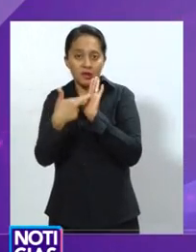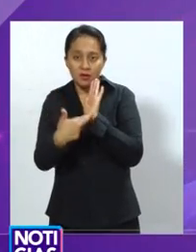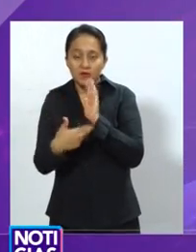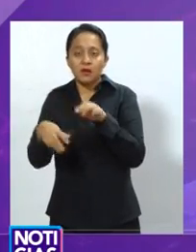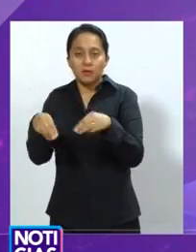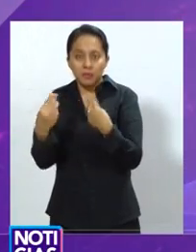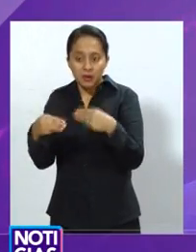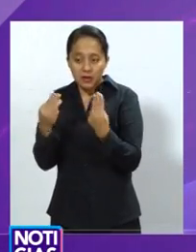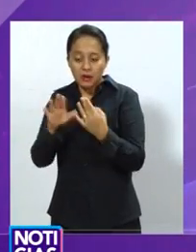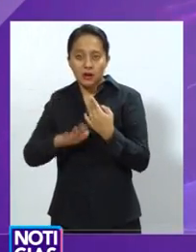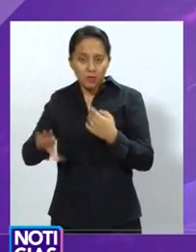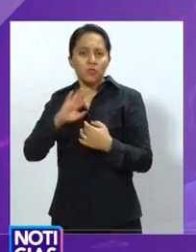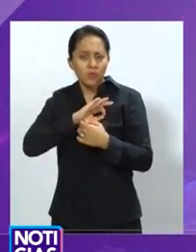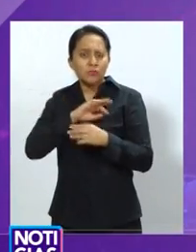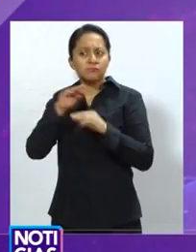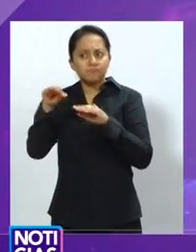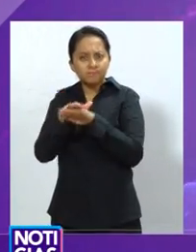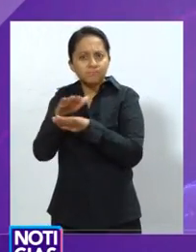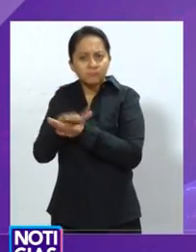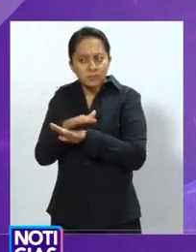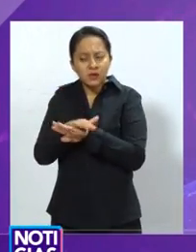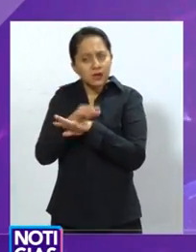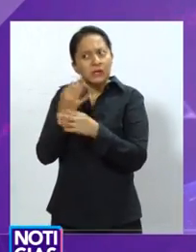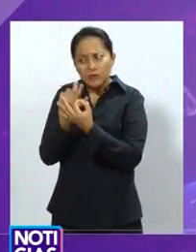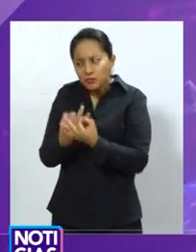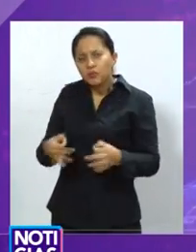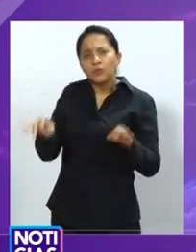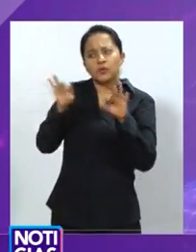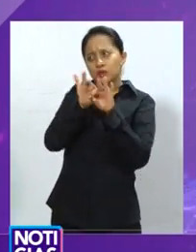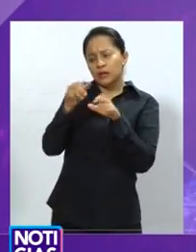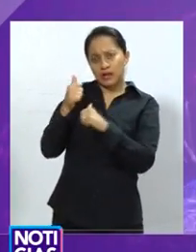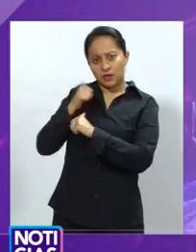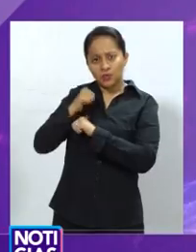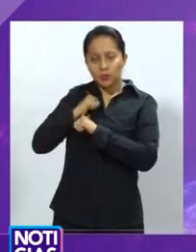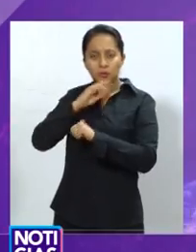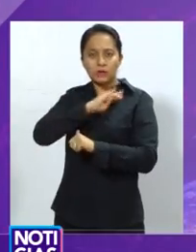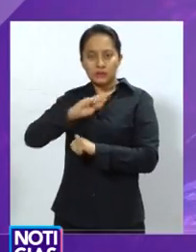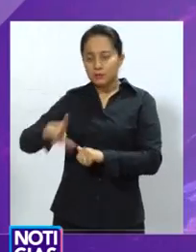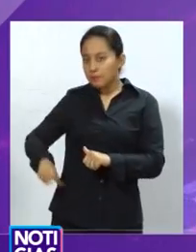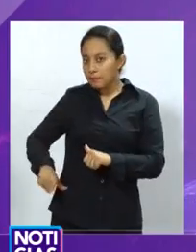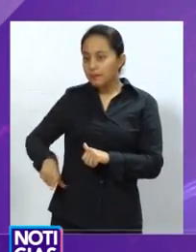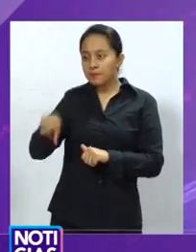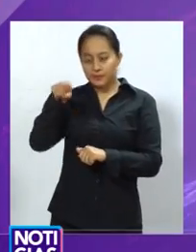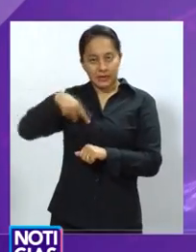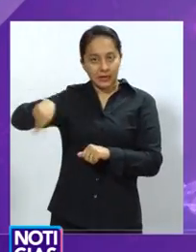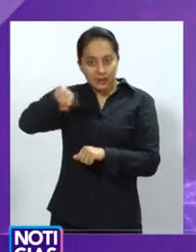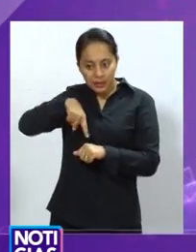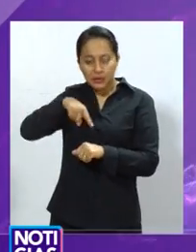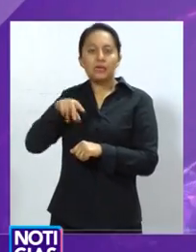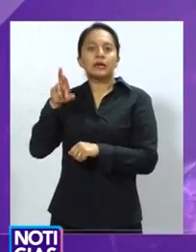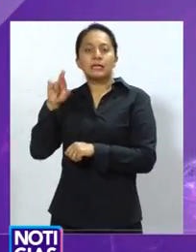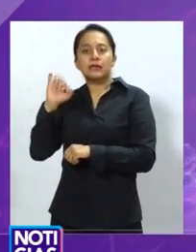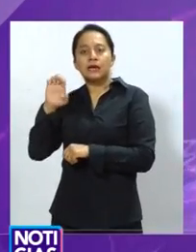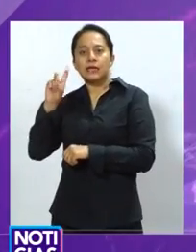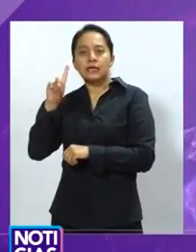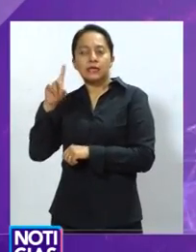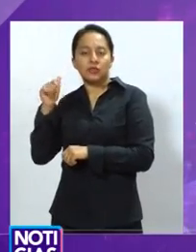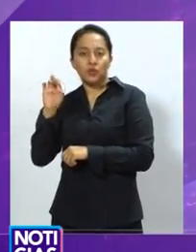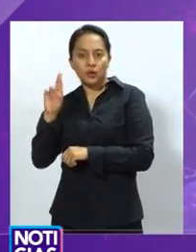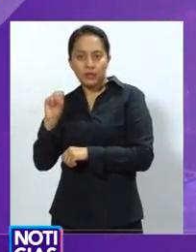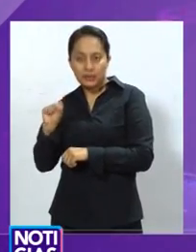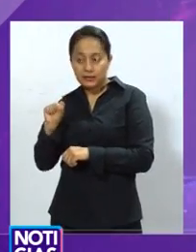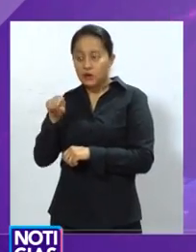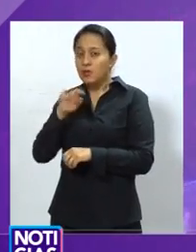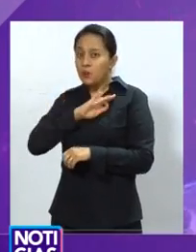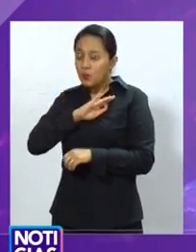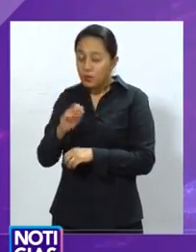que la autoridad municipal y en concreto los regidores y la Secretaría del Ayuntamiento tomen en cuenta a los comerciantes y locatarios. Ante esto dio a